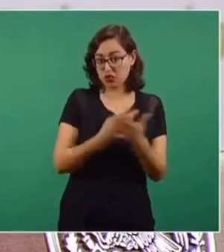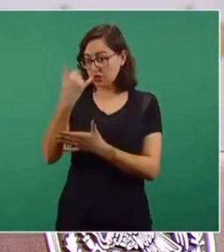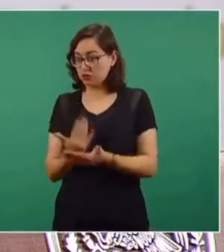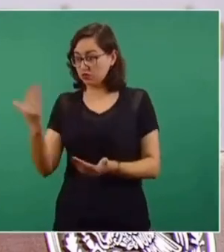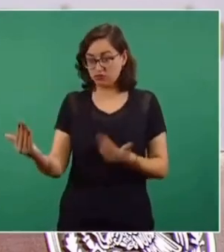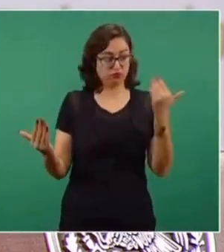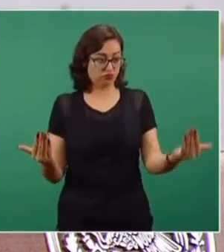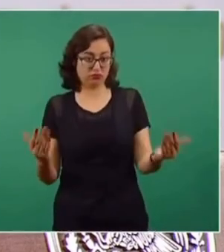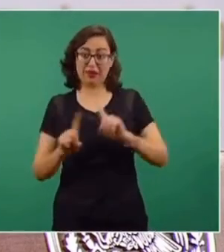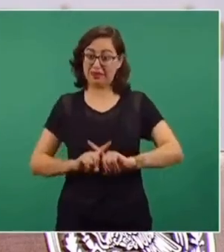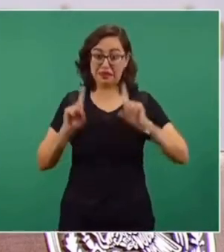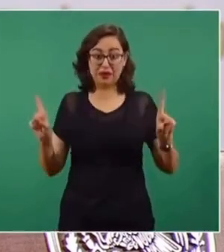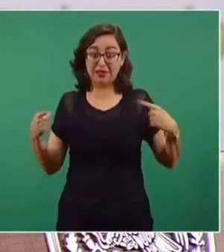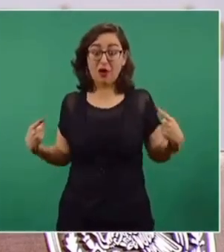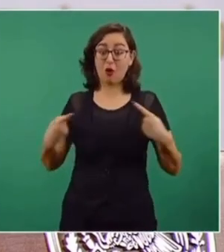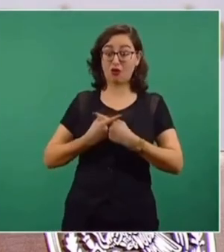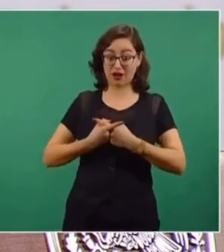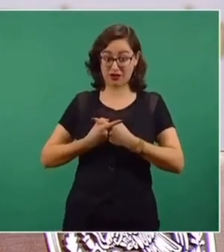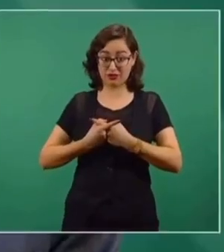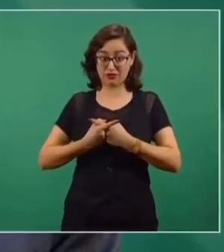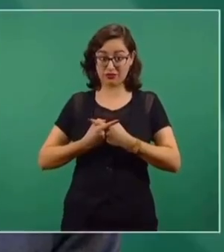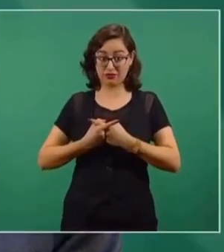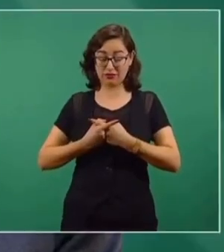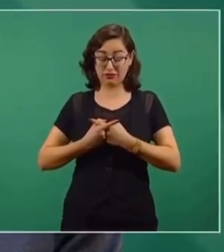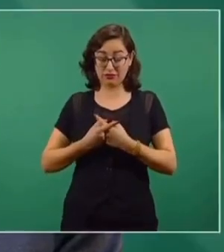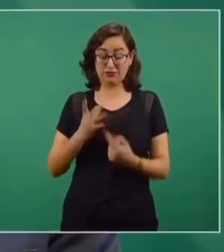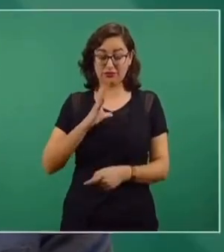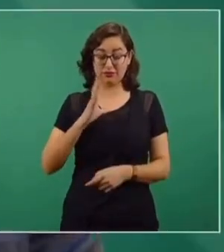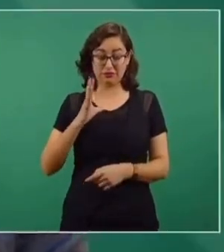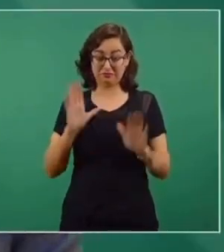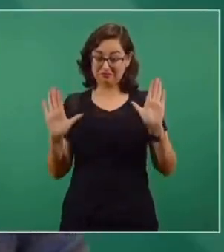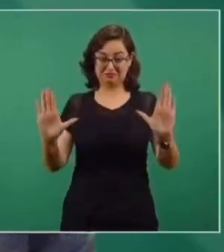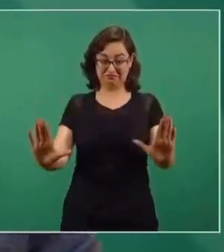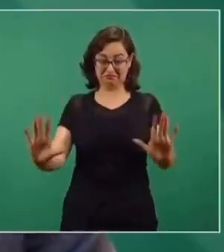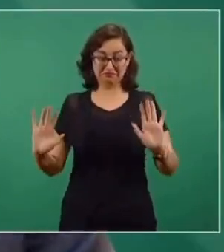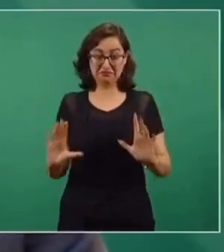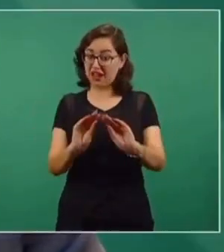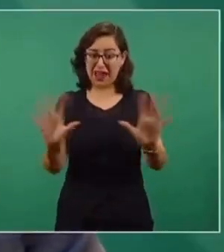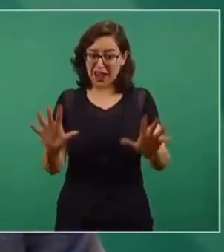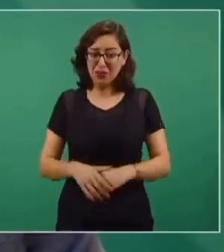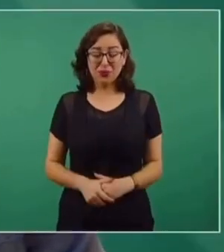nación, distintos y contrapuestos. Eso es clarísimo.